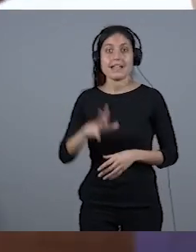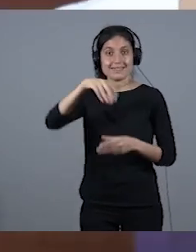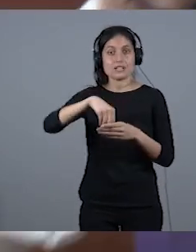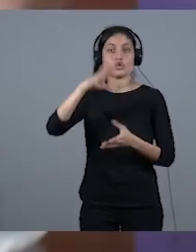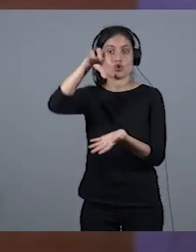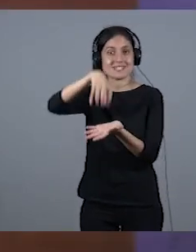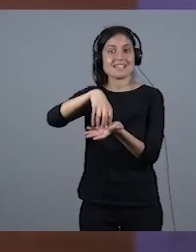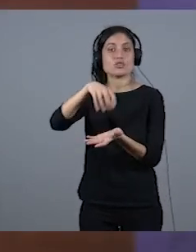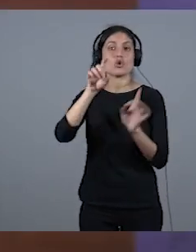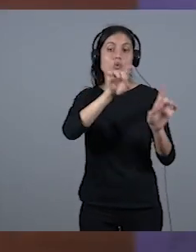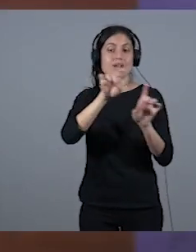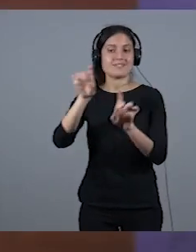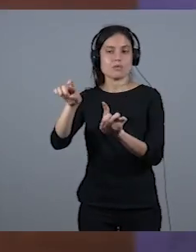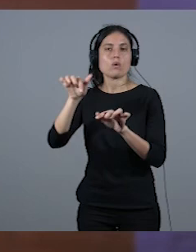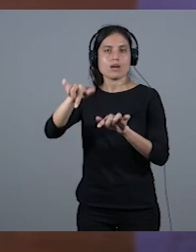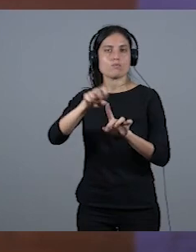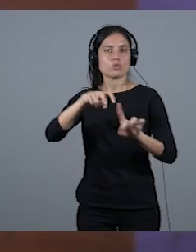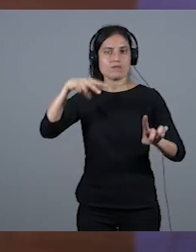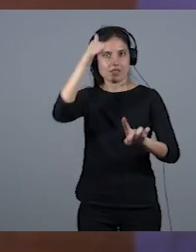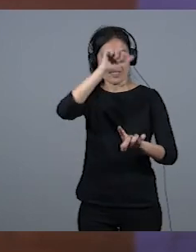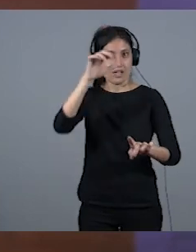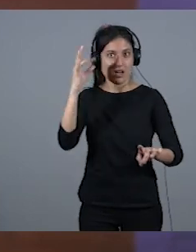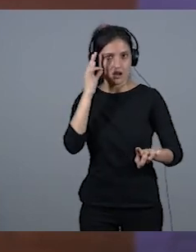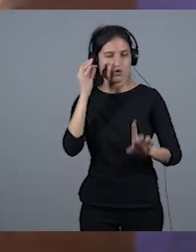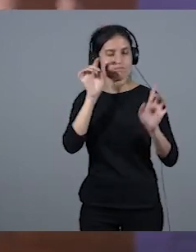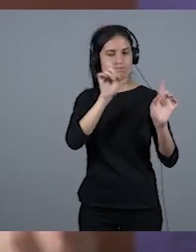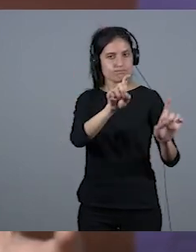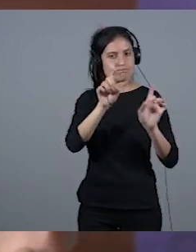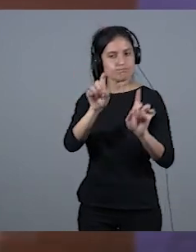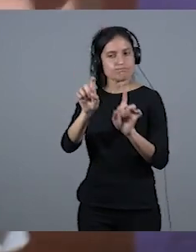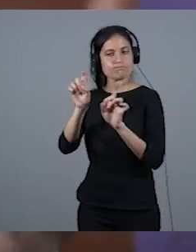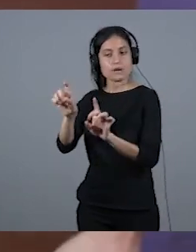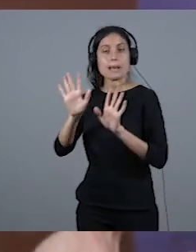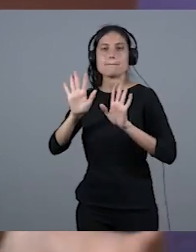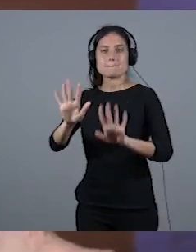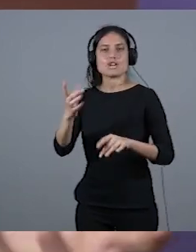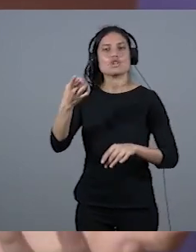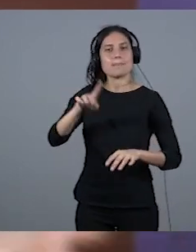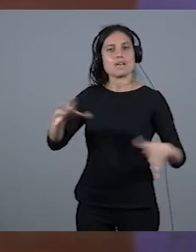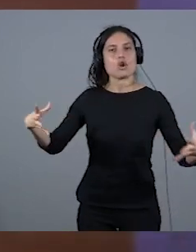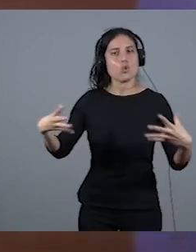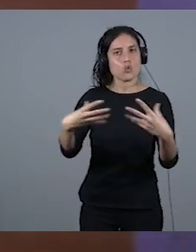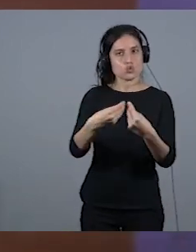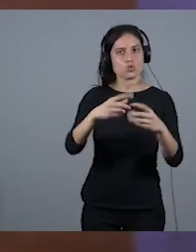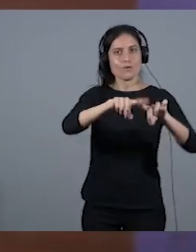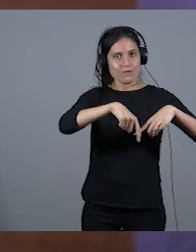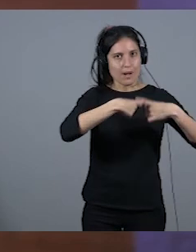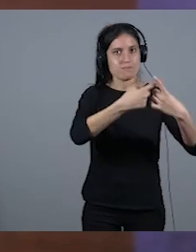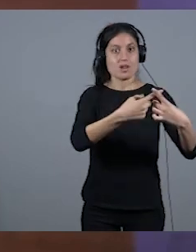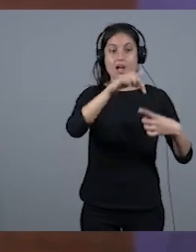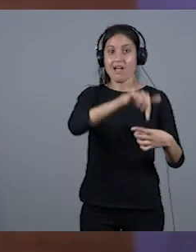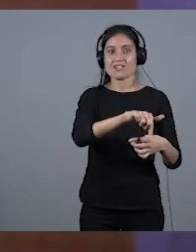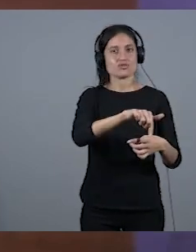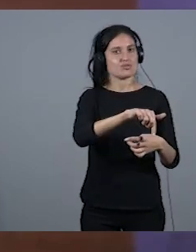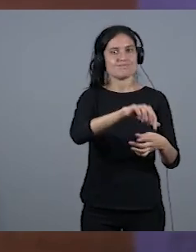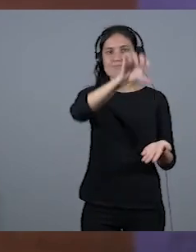con perspectiva de género, pero el centro educativo tiene que ir acompañado de la familia. La familia al final es el núcleo principal